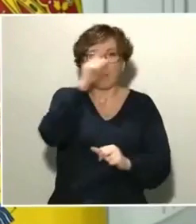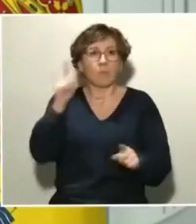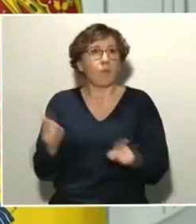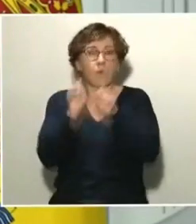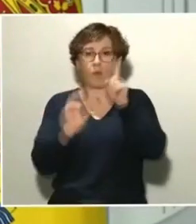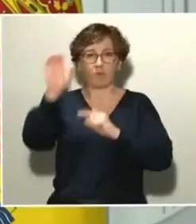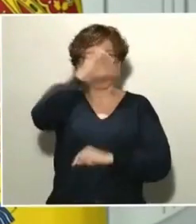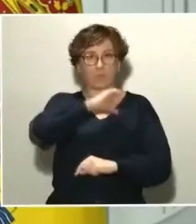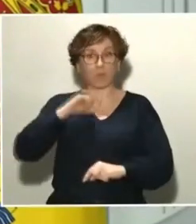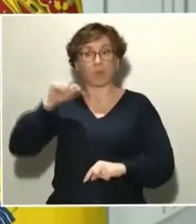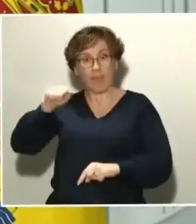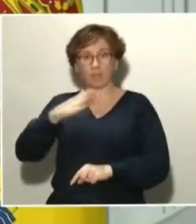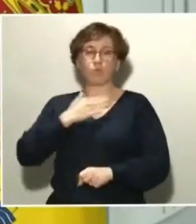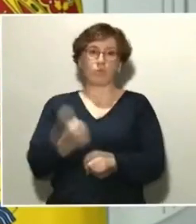esos momentos,